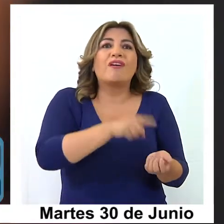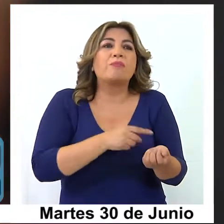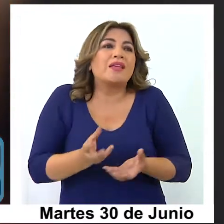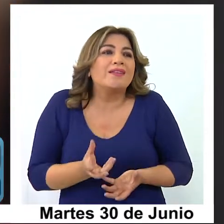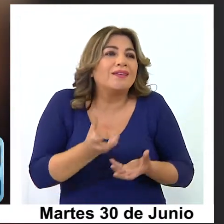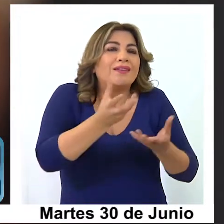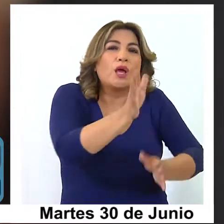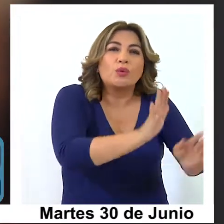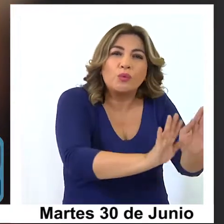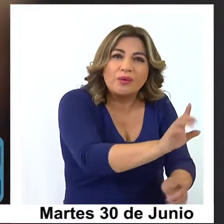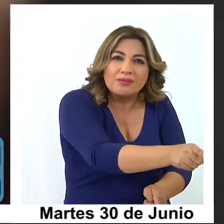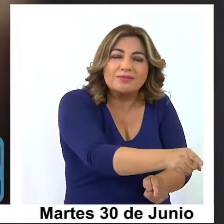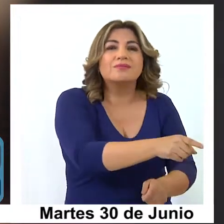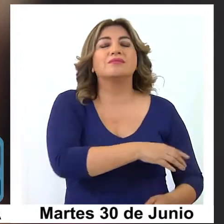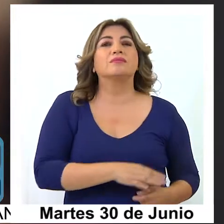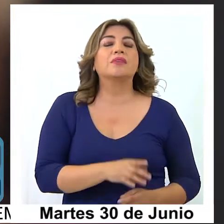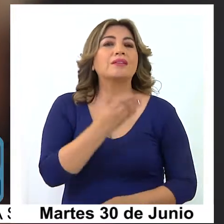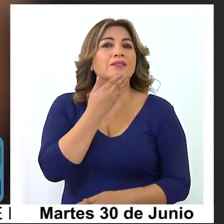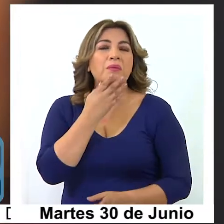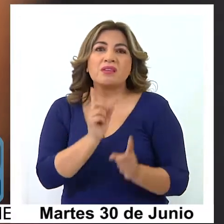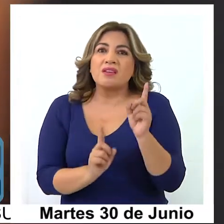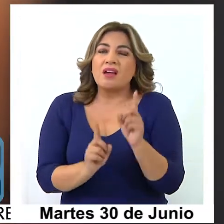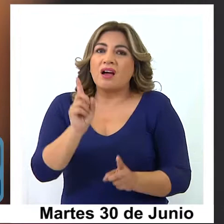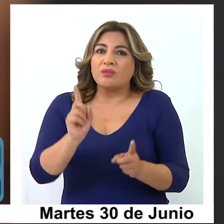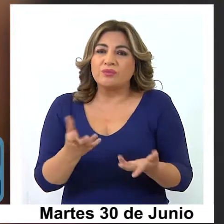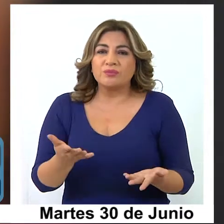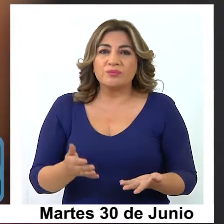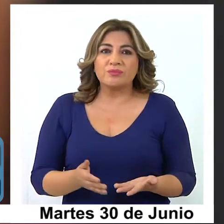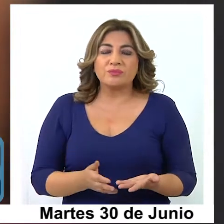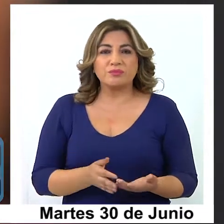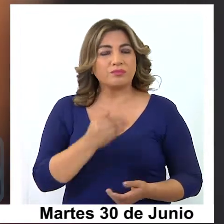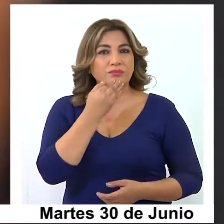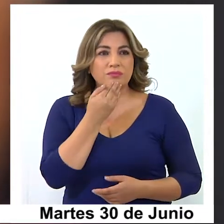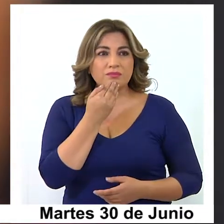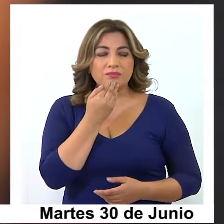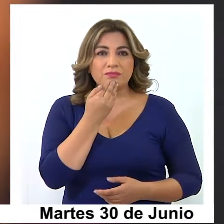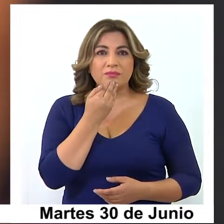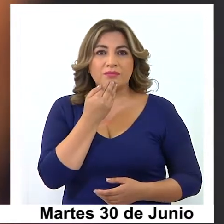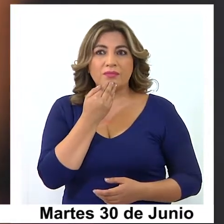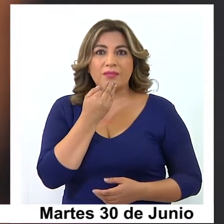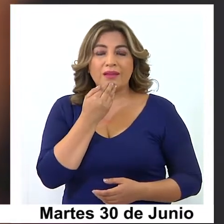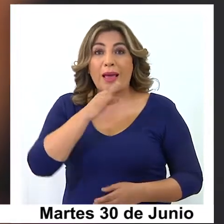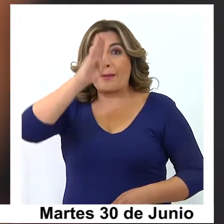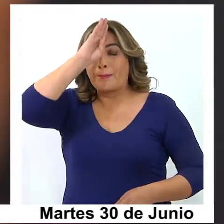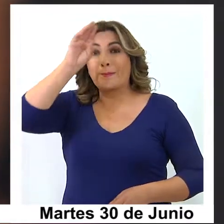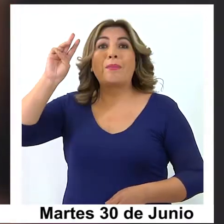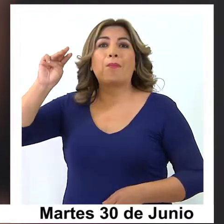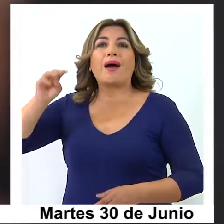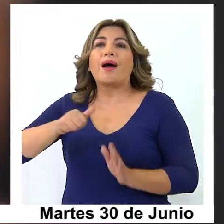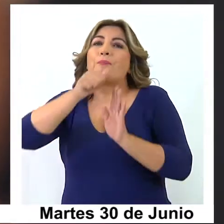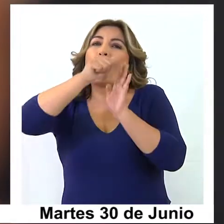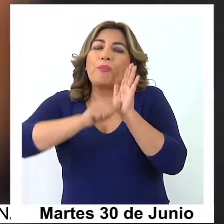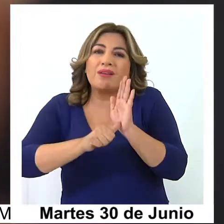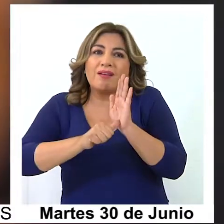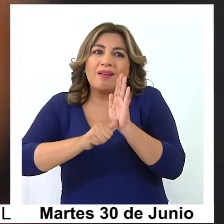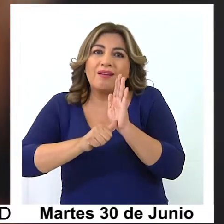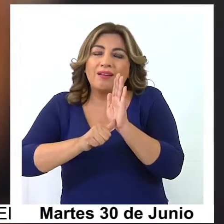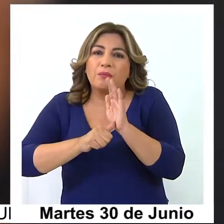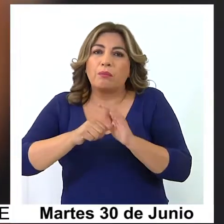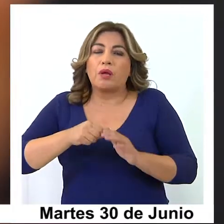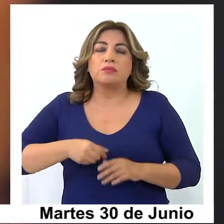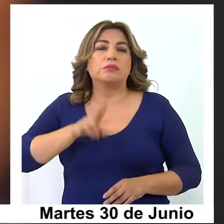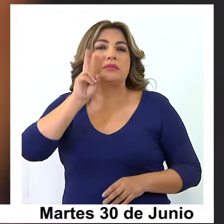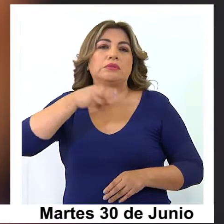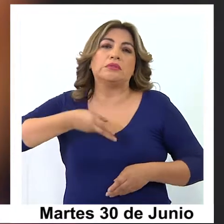y también en algunos casos logramos también tomar a las mamás para poder esterilizarlas que eso también ayuda a evitar que